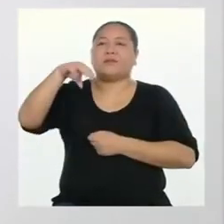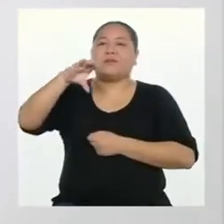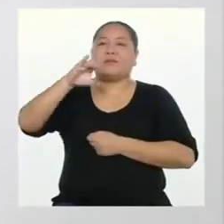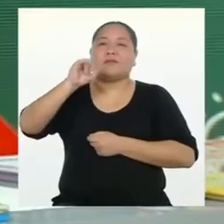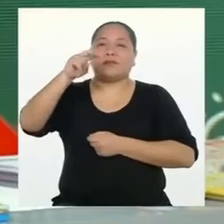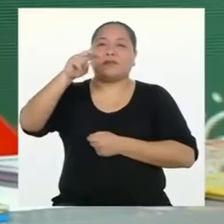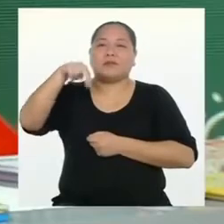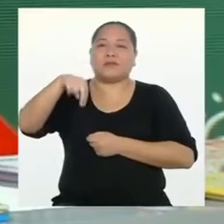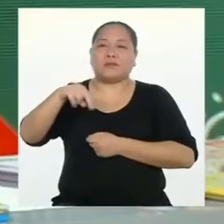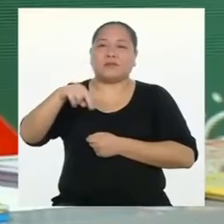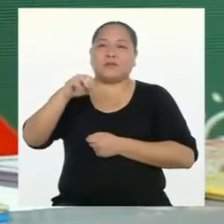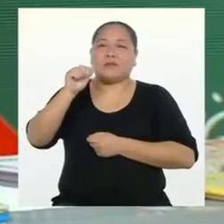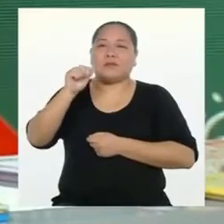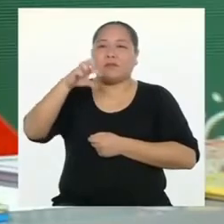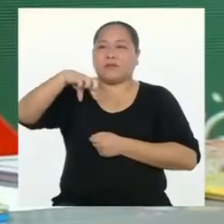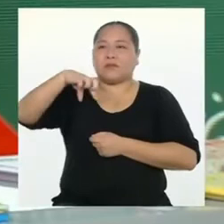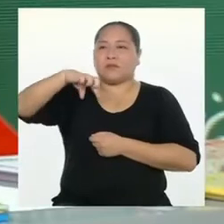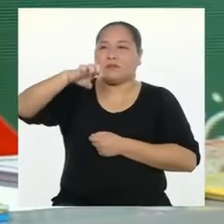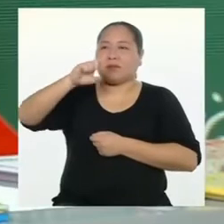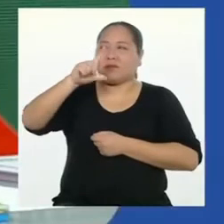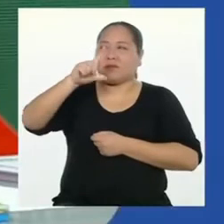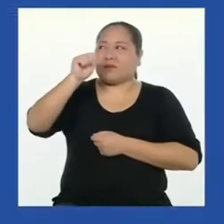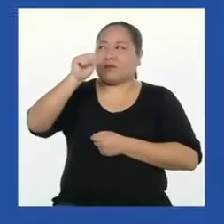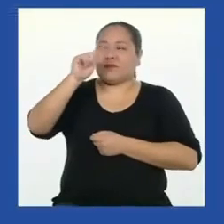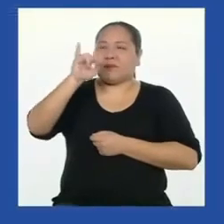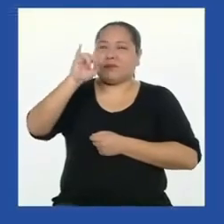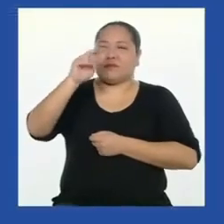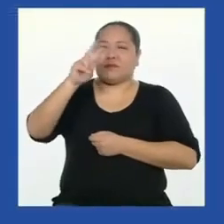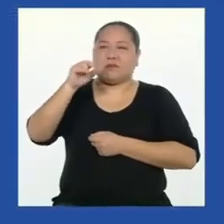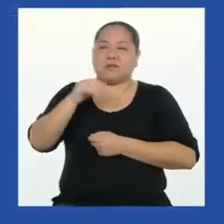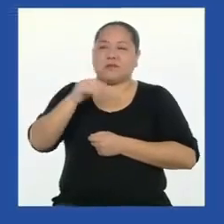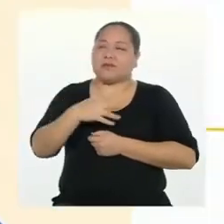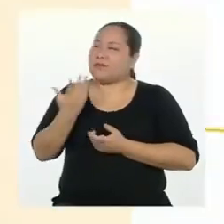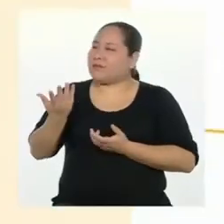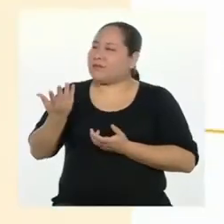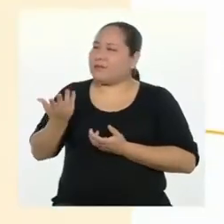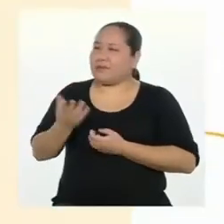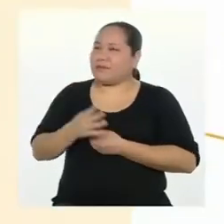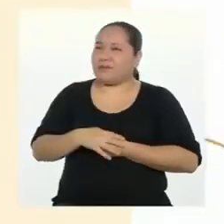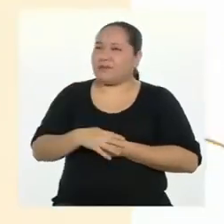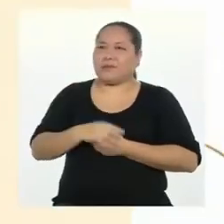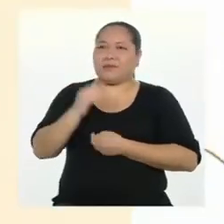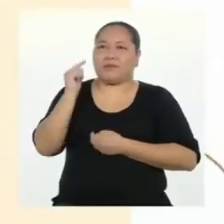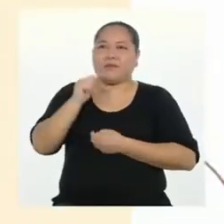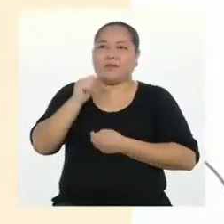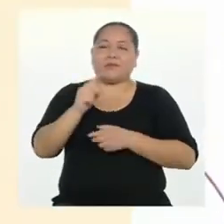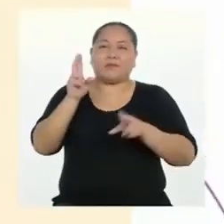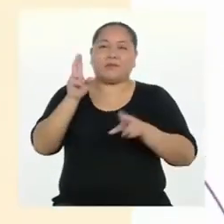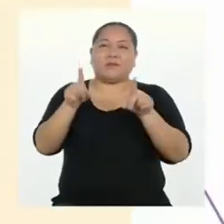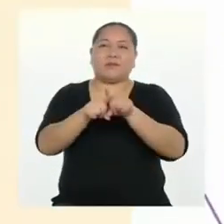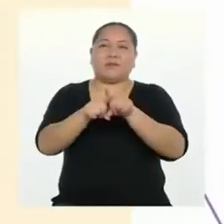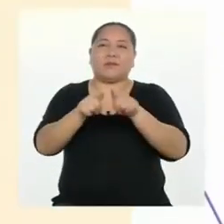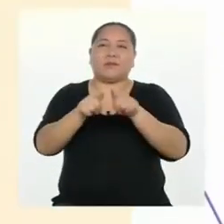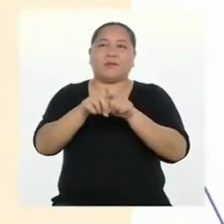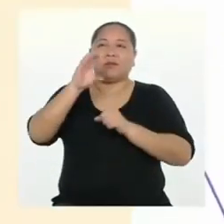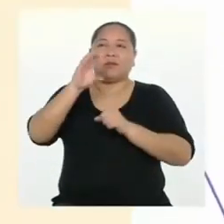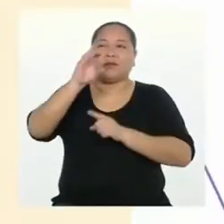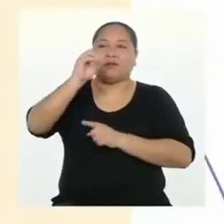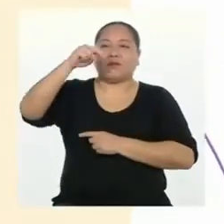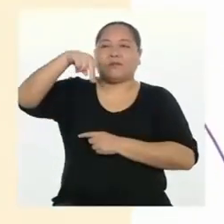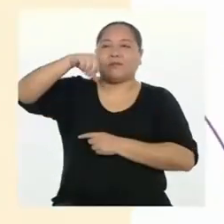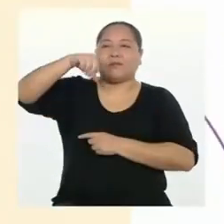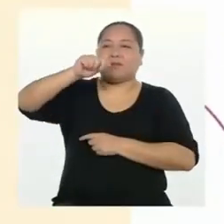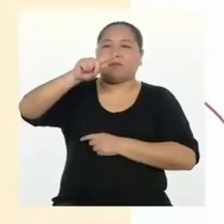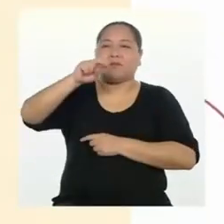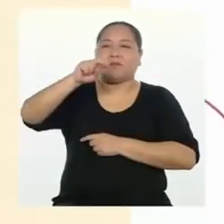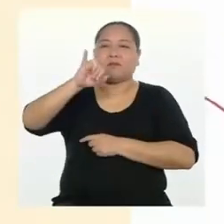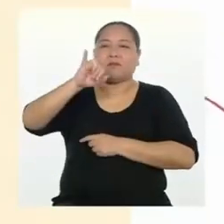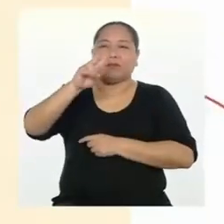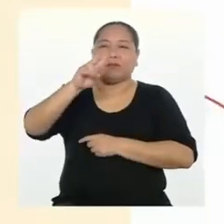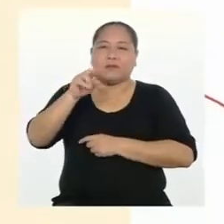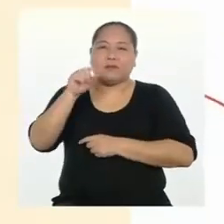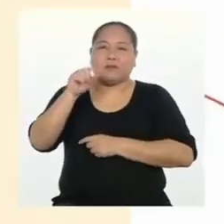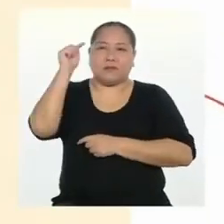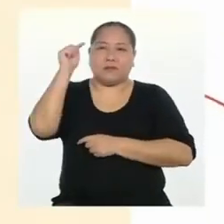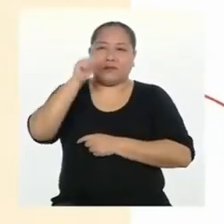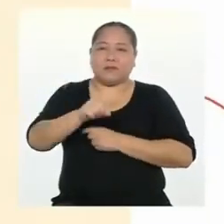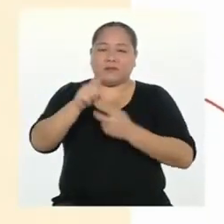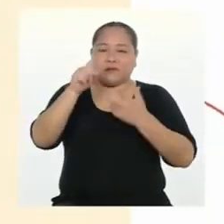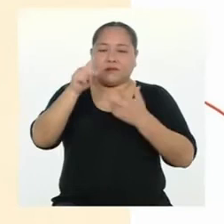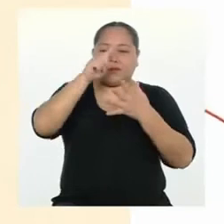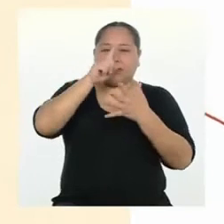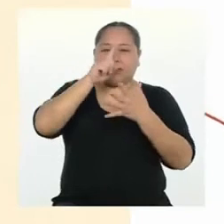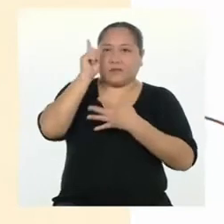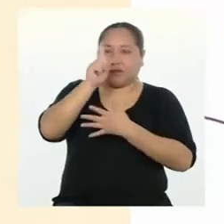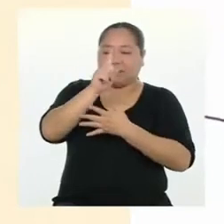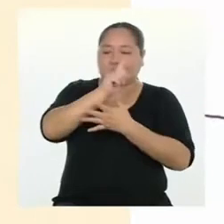apelativa. ¿Qué es la función apelativa? También llamada conativa es una de las